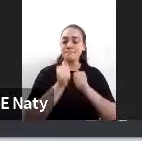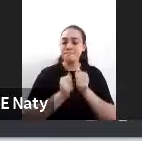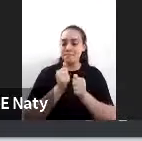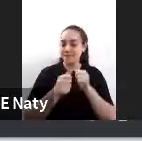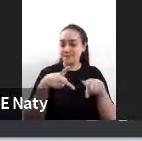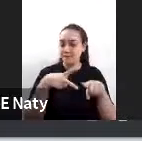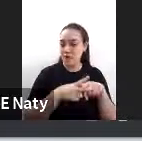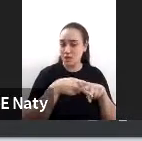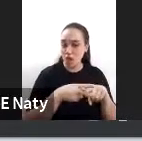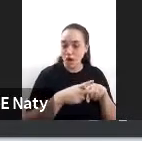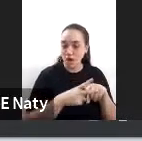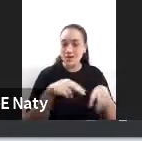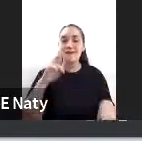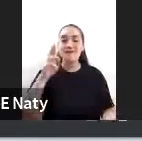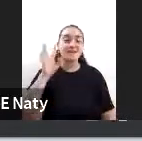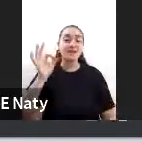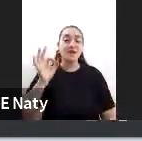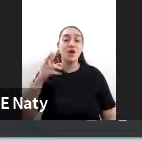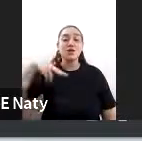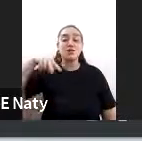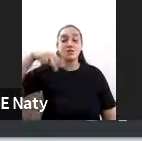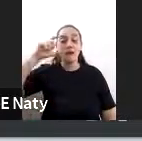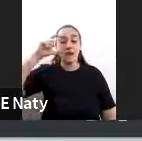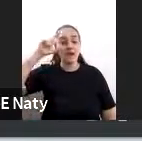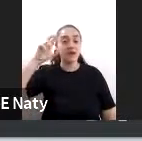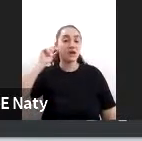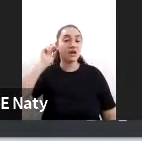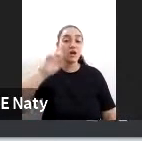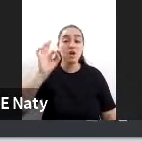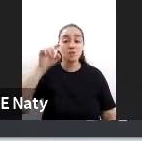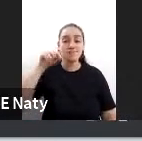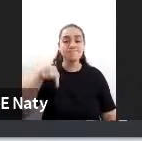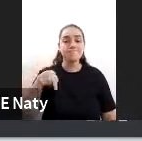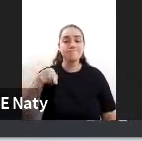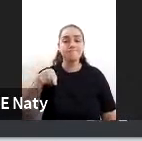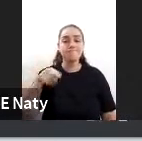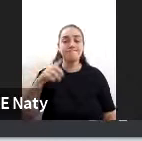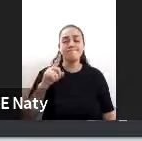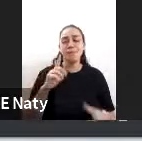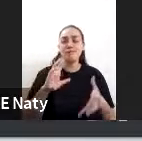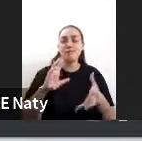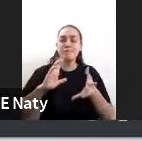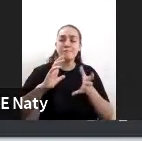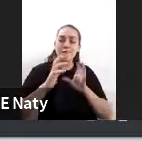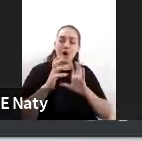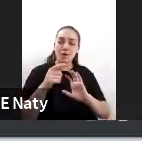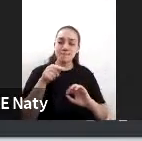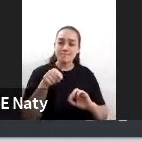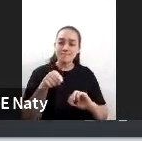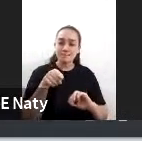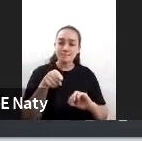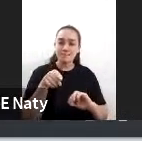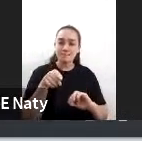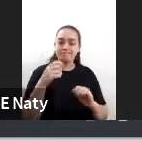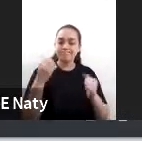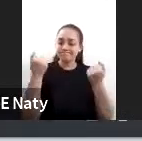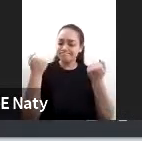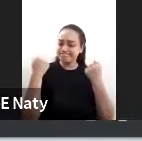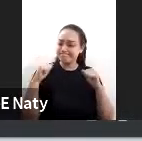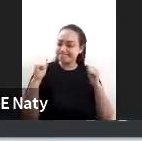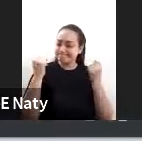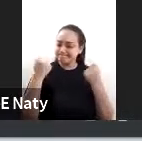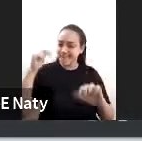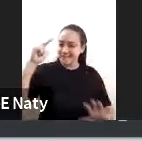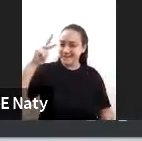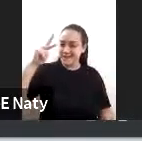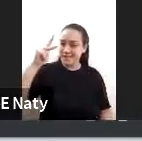Negro y de alguna manera había que ensayarlo el satélite porque los